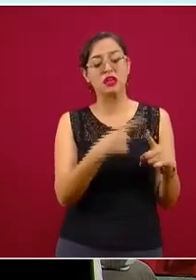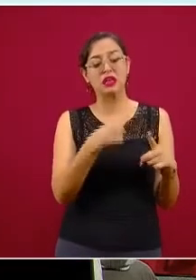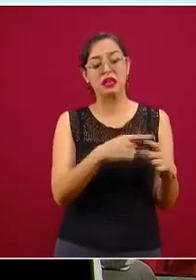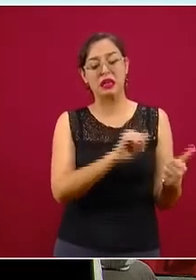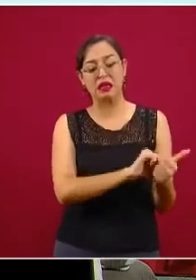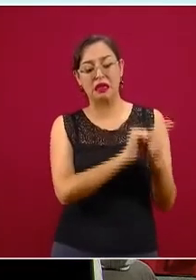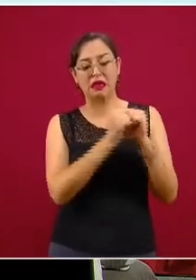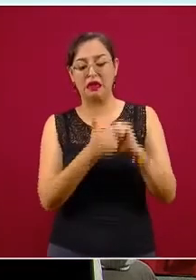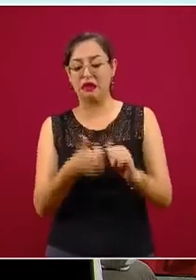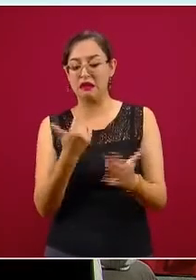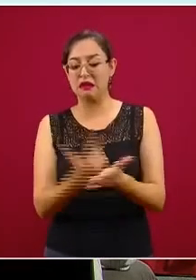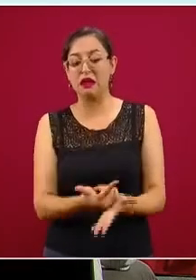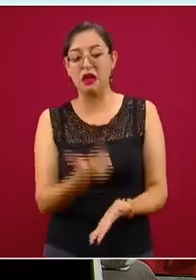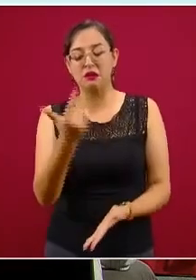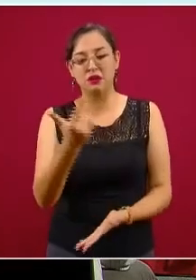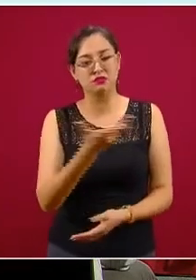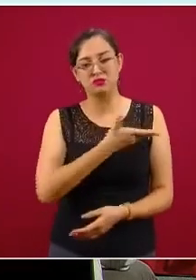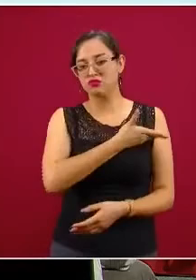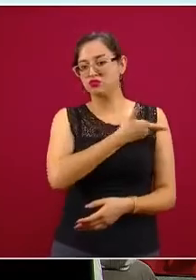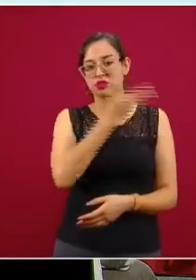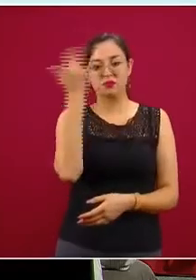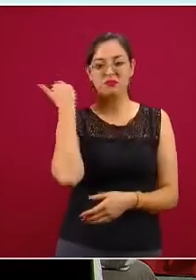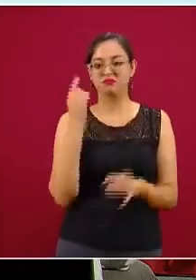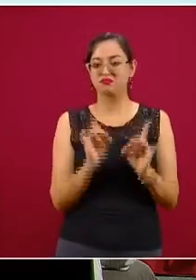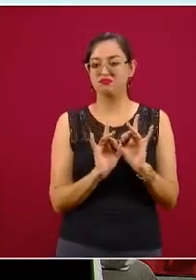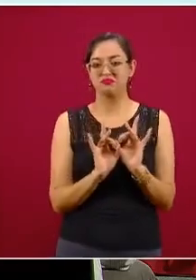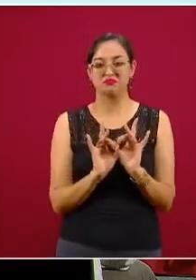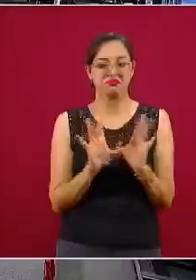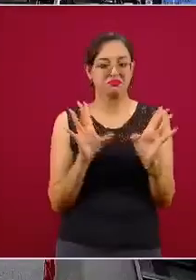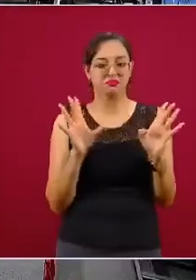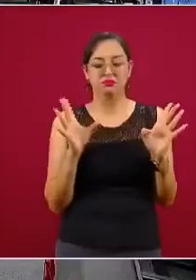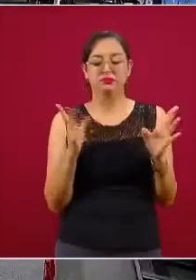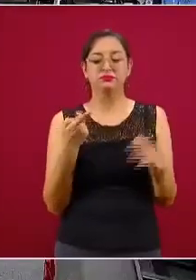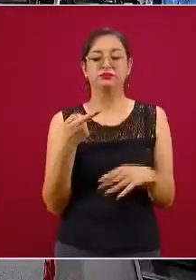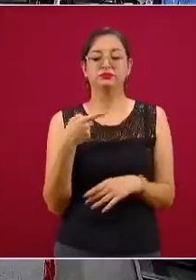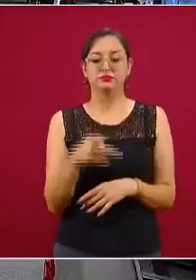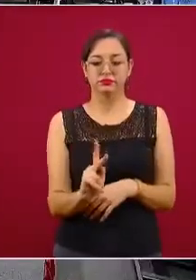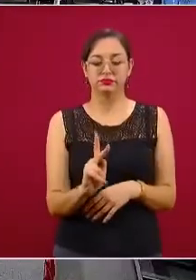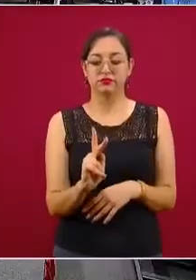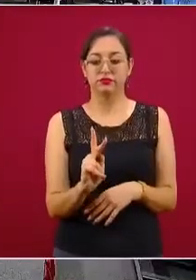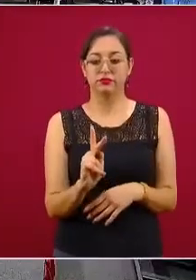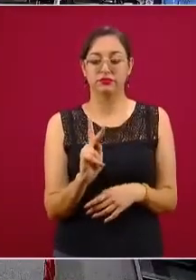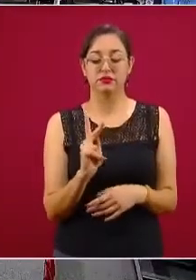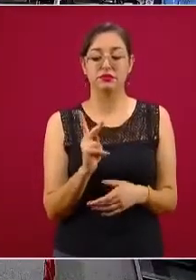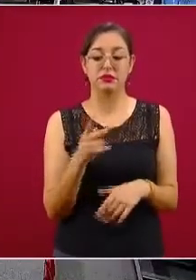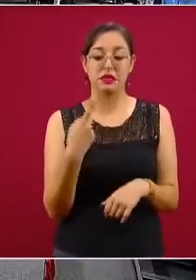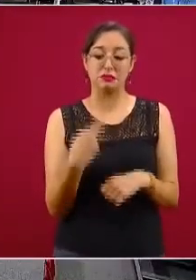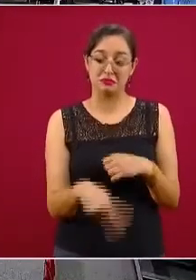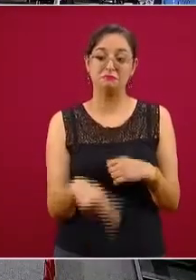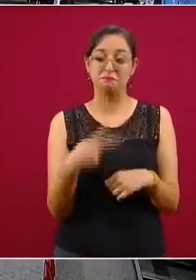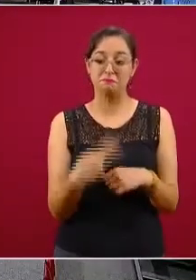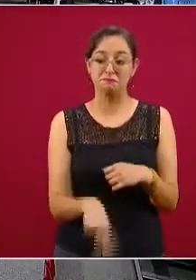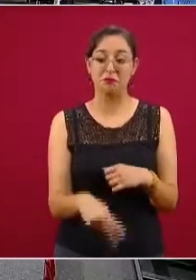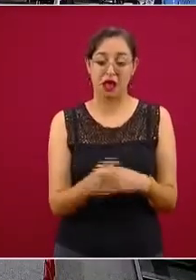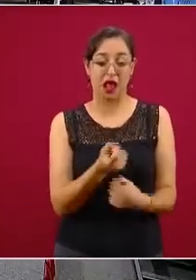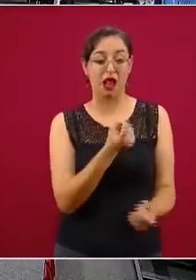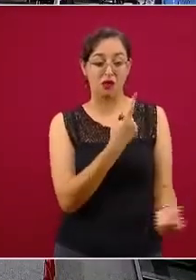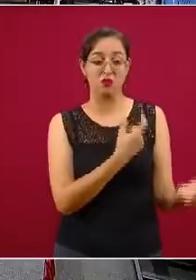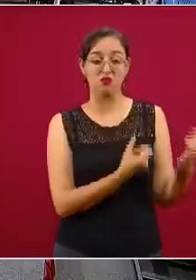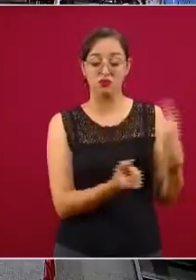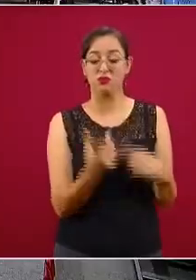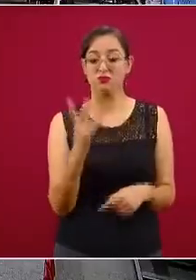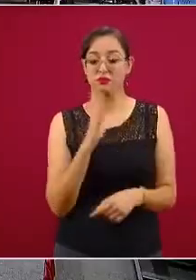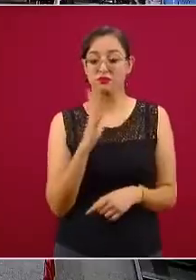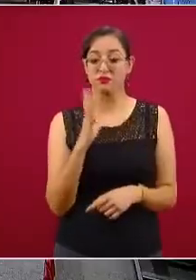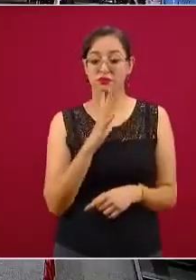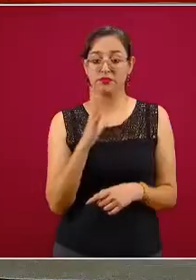otra cosa sería, pero no sabemos quién, hay factores de riesgo, pero sólo son de riesgo. La siguiente, por